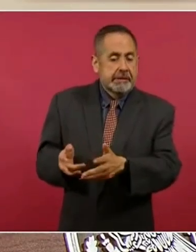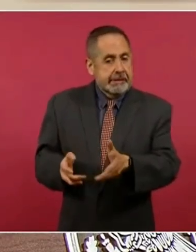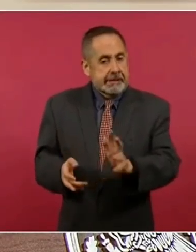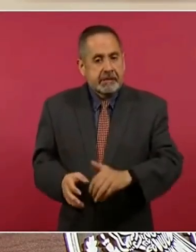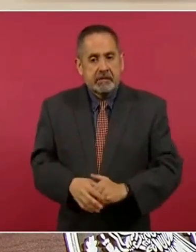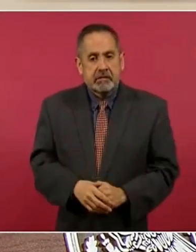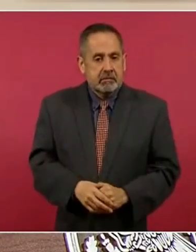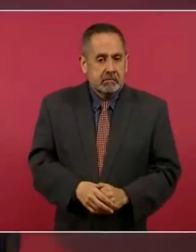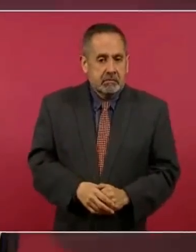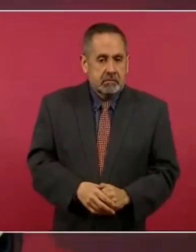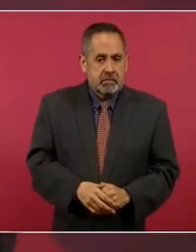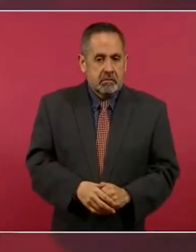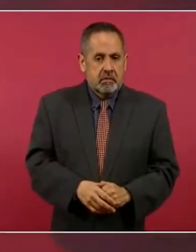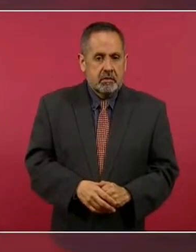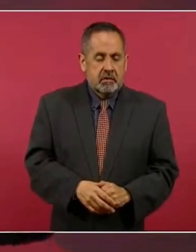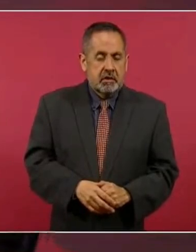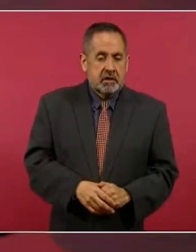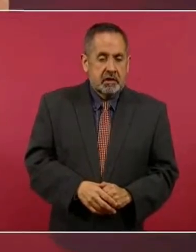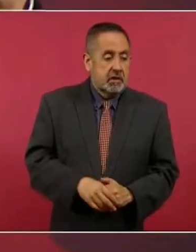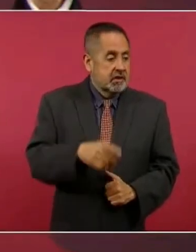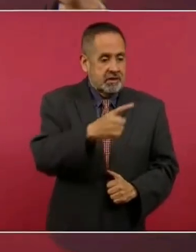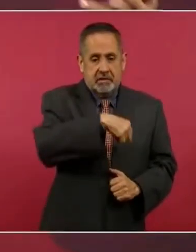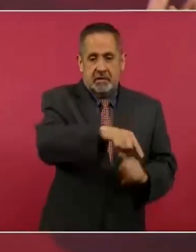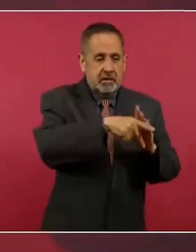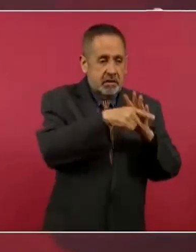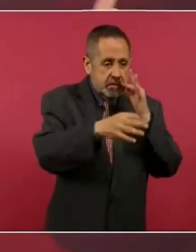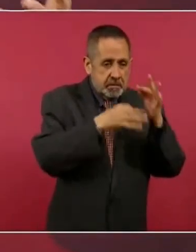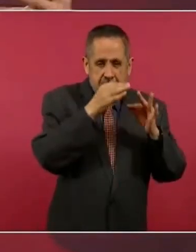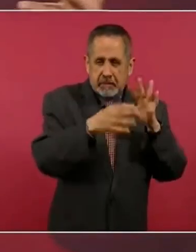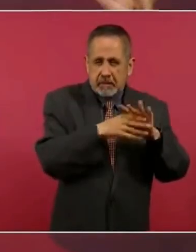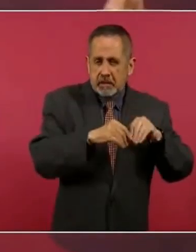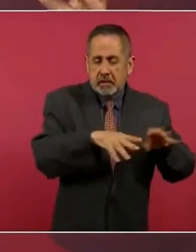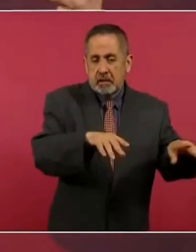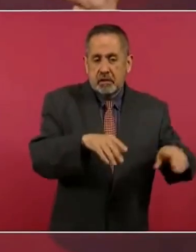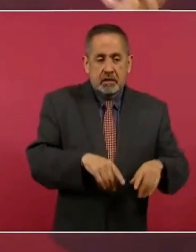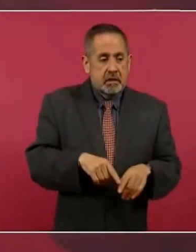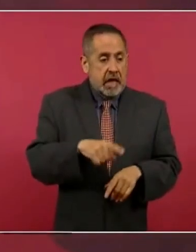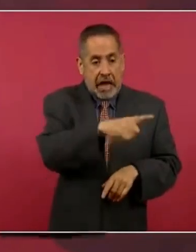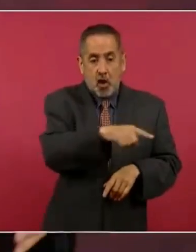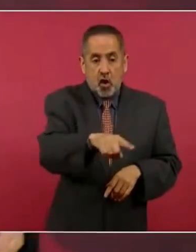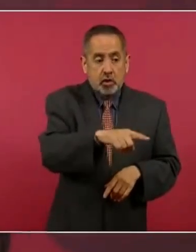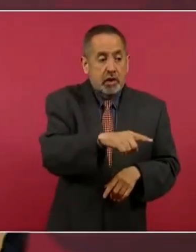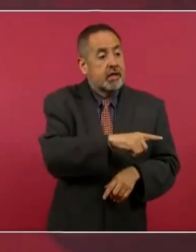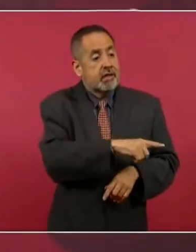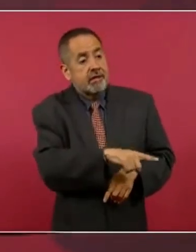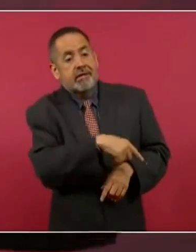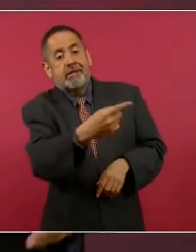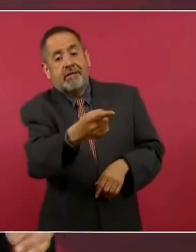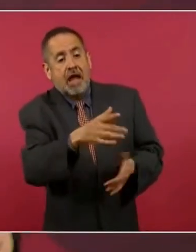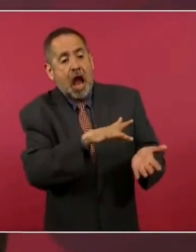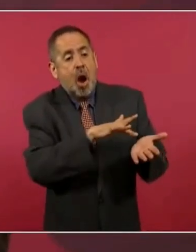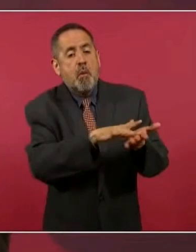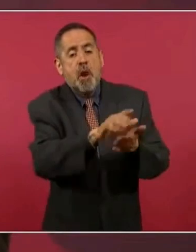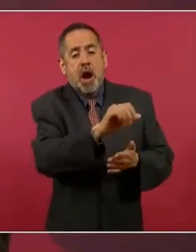y toda esa prensa pues es la que apoya Huerta después